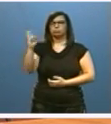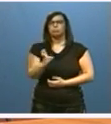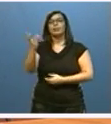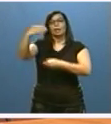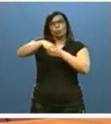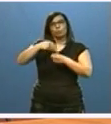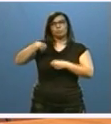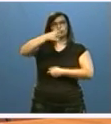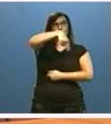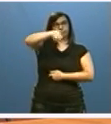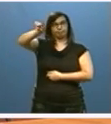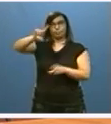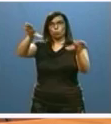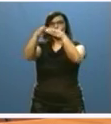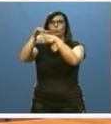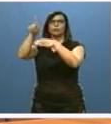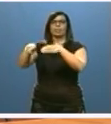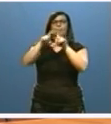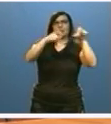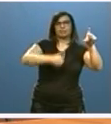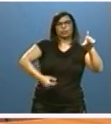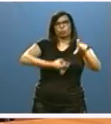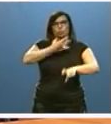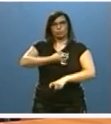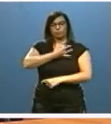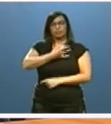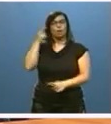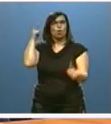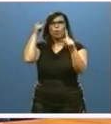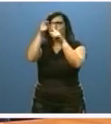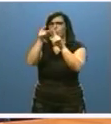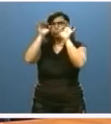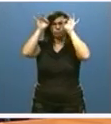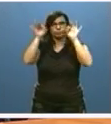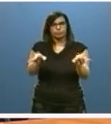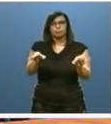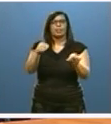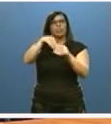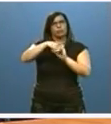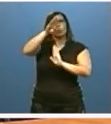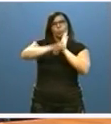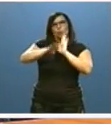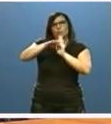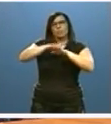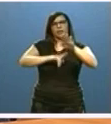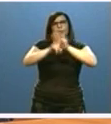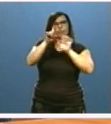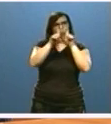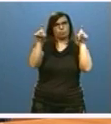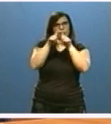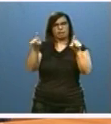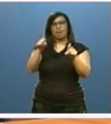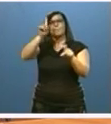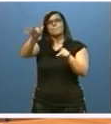grupos y a los agentes del diálogo social. El objetivo último del plan, que contará con un programa de crecimiento empresarial junto al actual